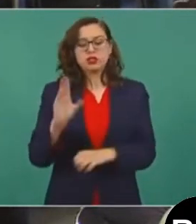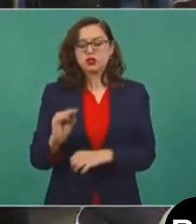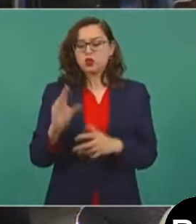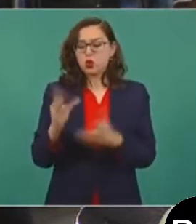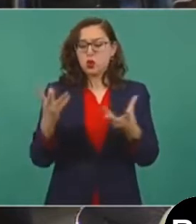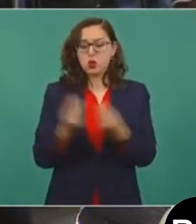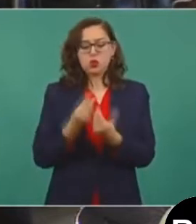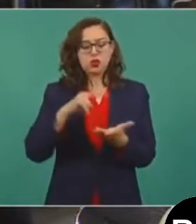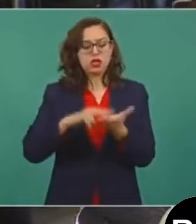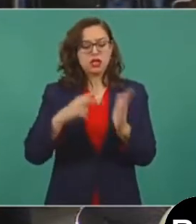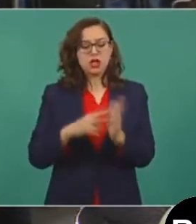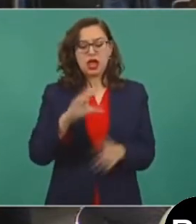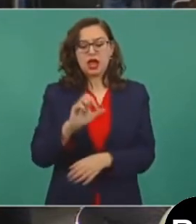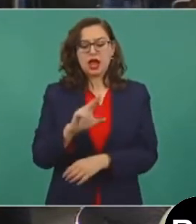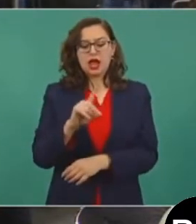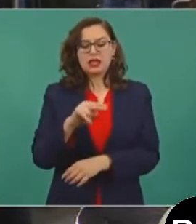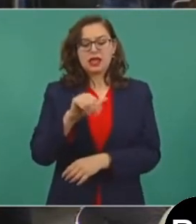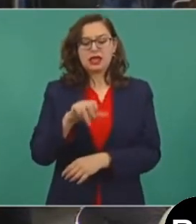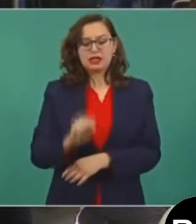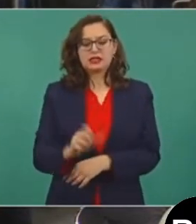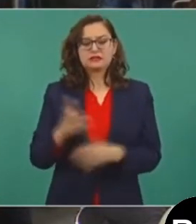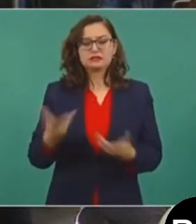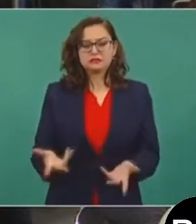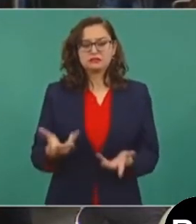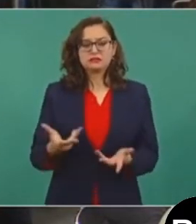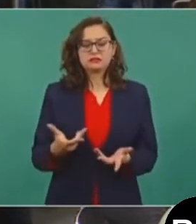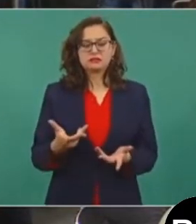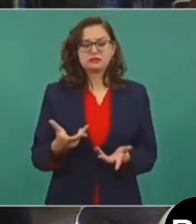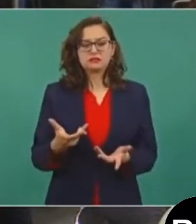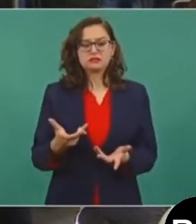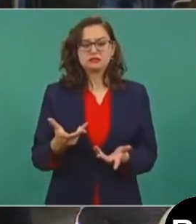Cárdenas, de levantar la voz y decir que no se expropiaran estos